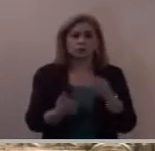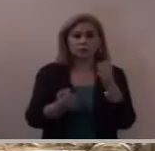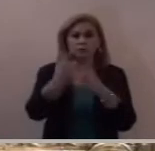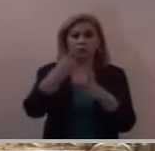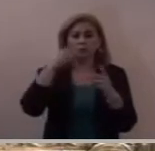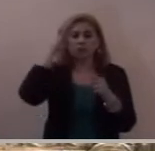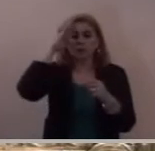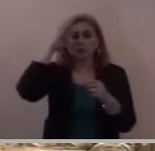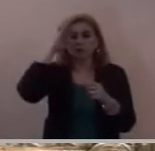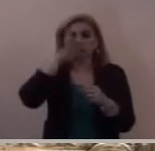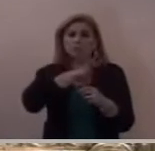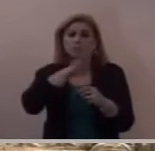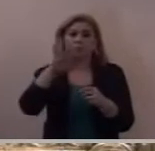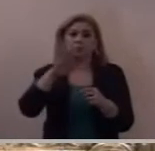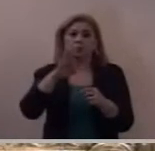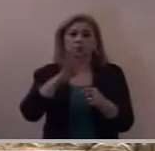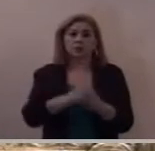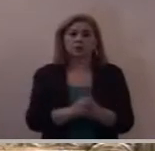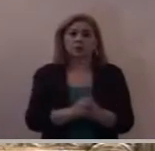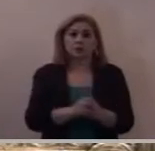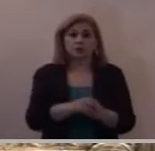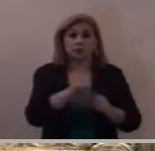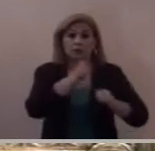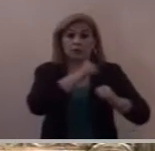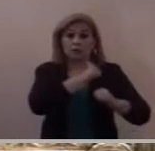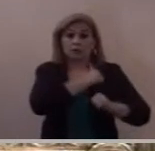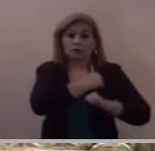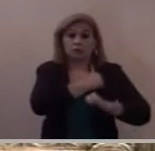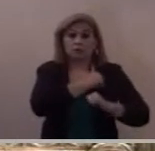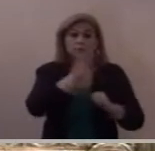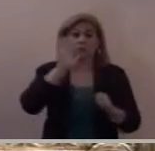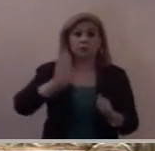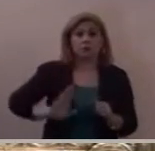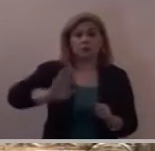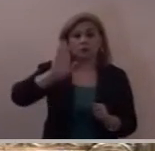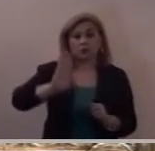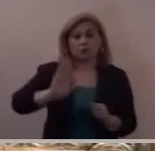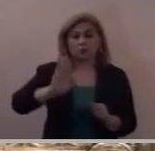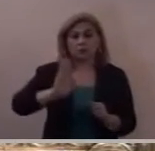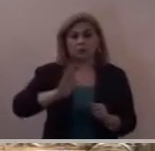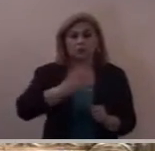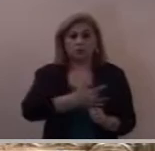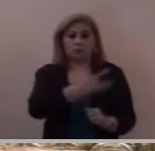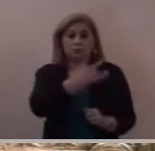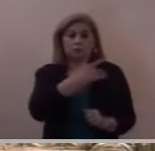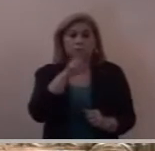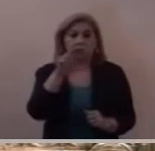el soldado puede parecernos insensible